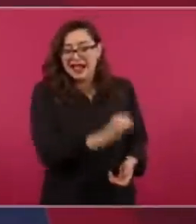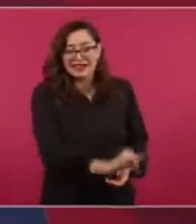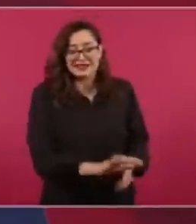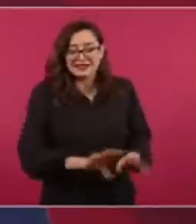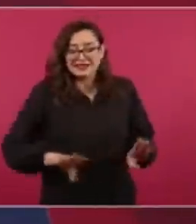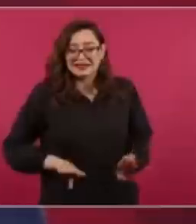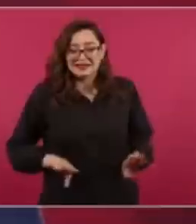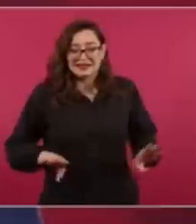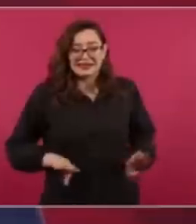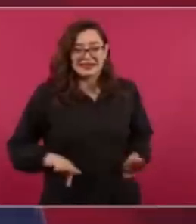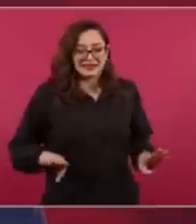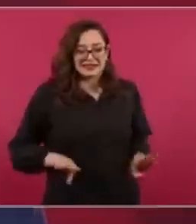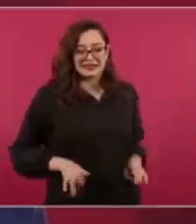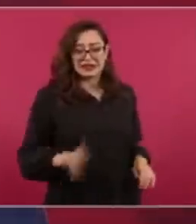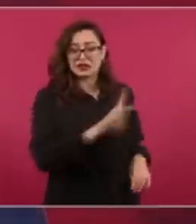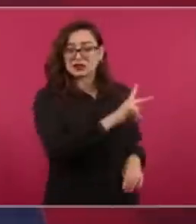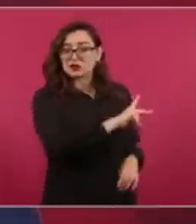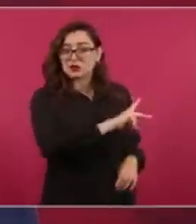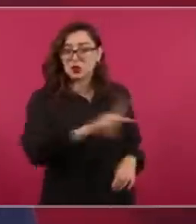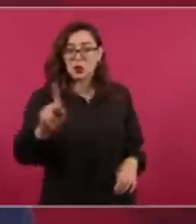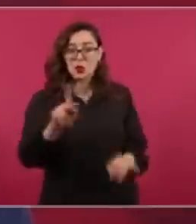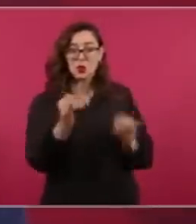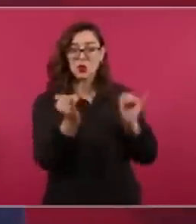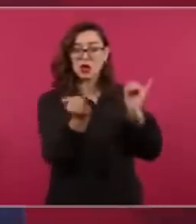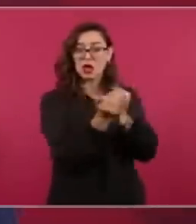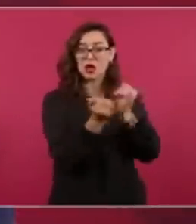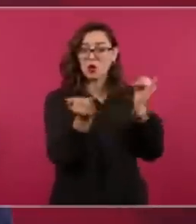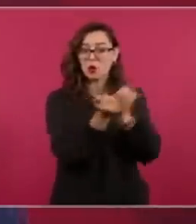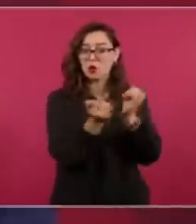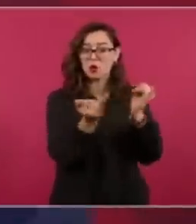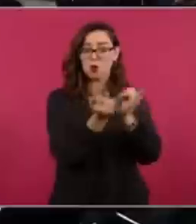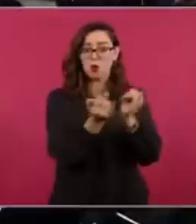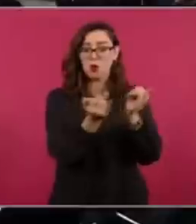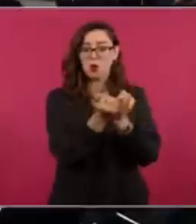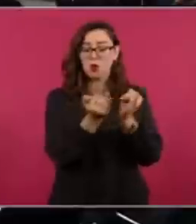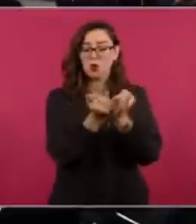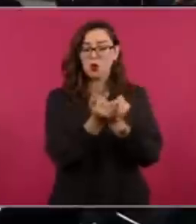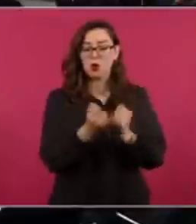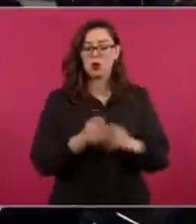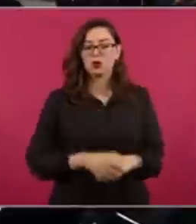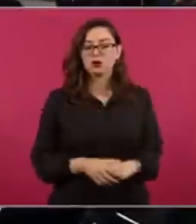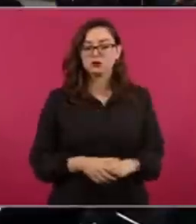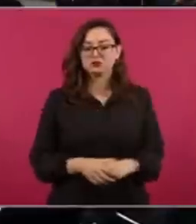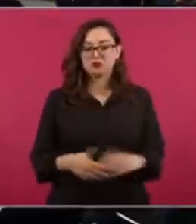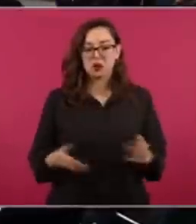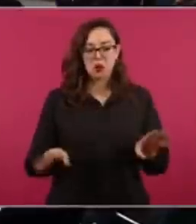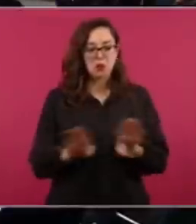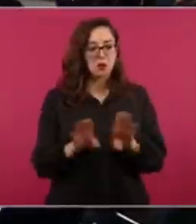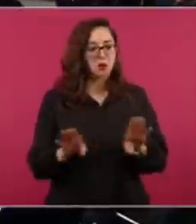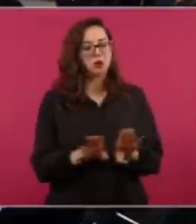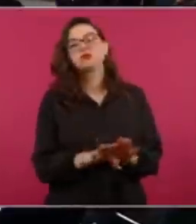Todo, una especie de neofifis,